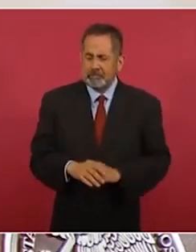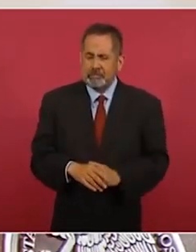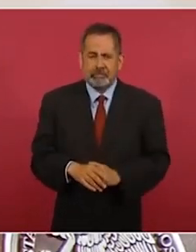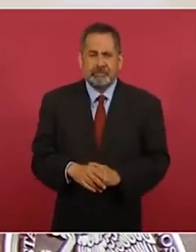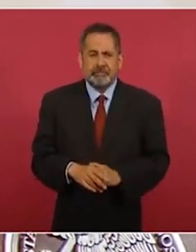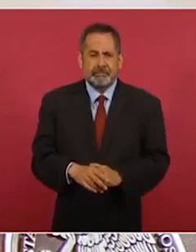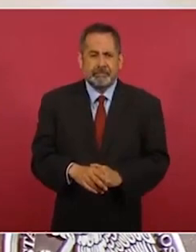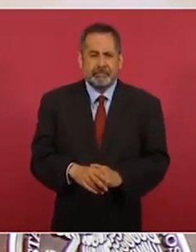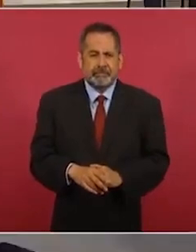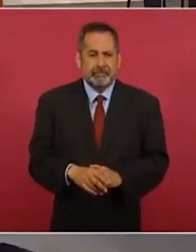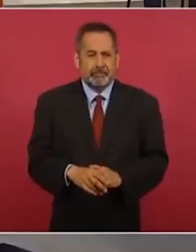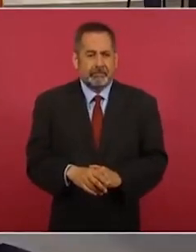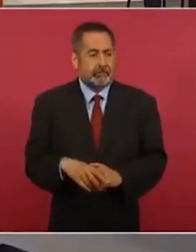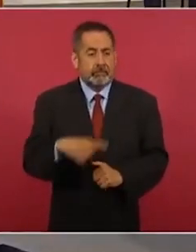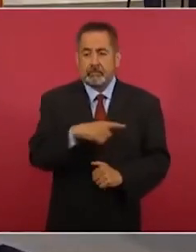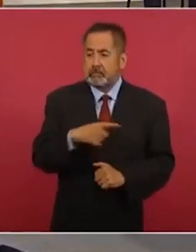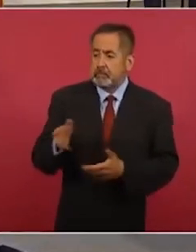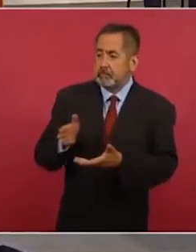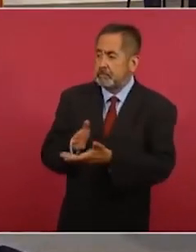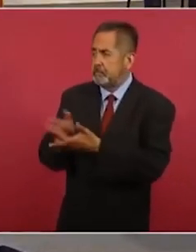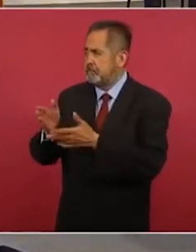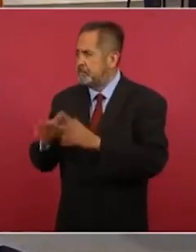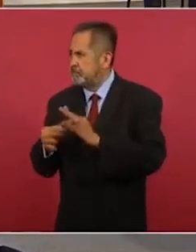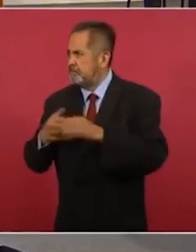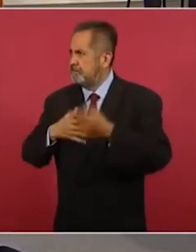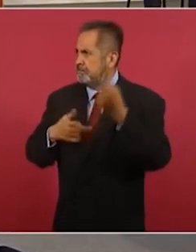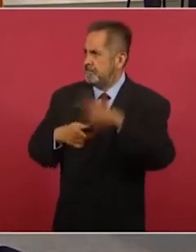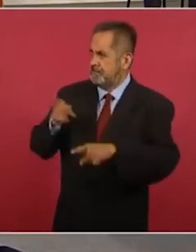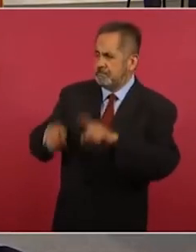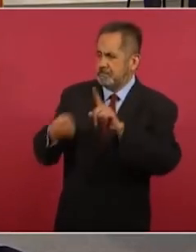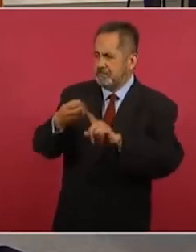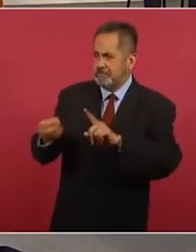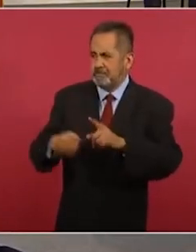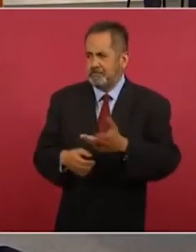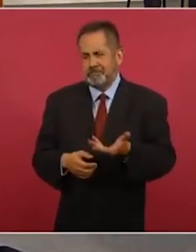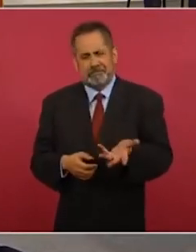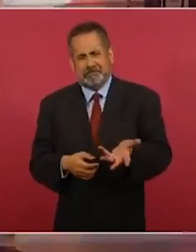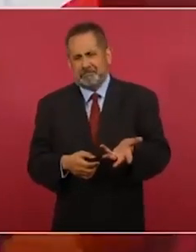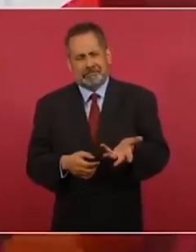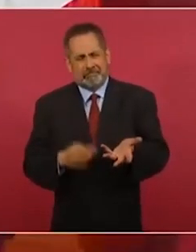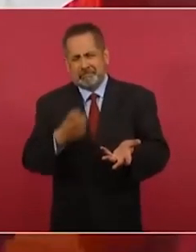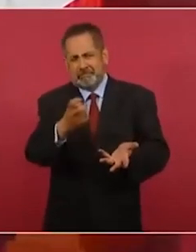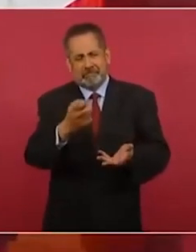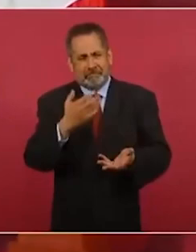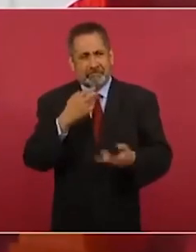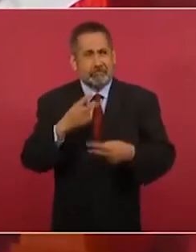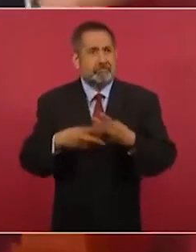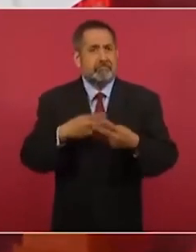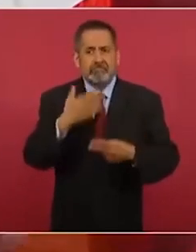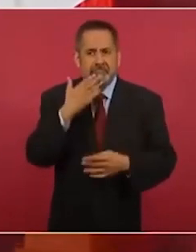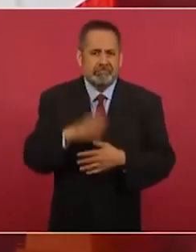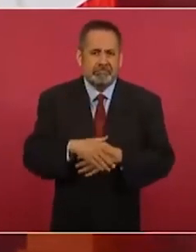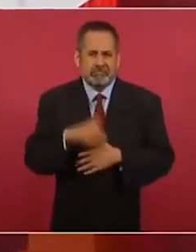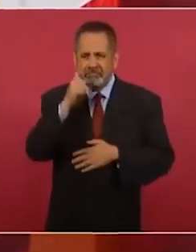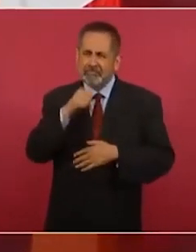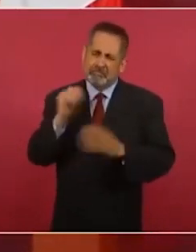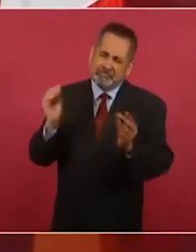Si nos metemos a ese terreno, pues no vamos a salir nunca del debate.